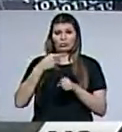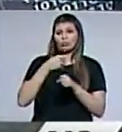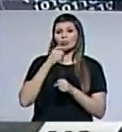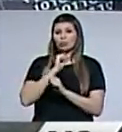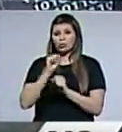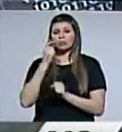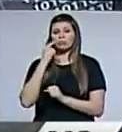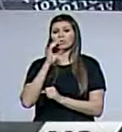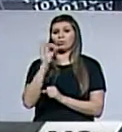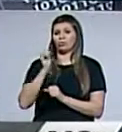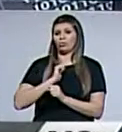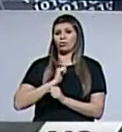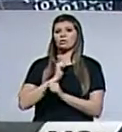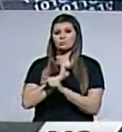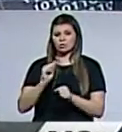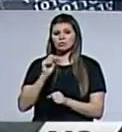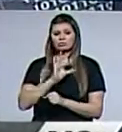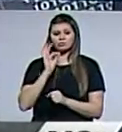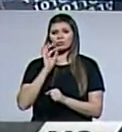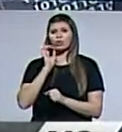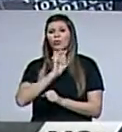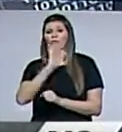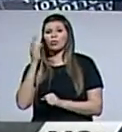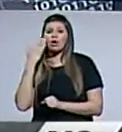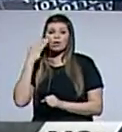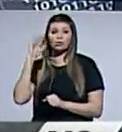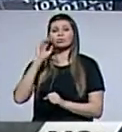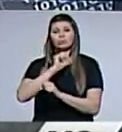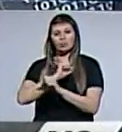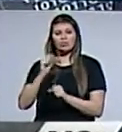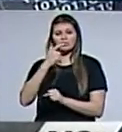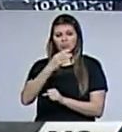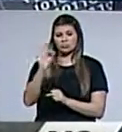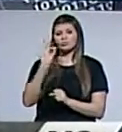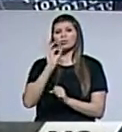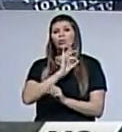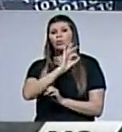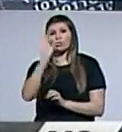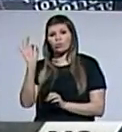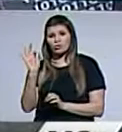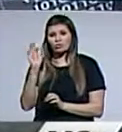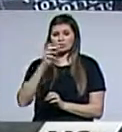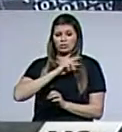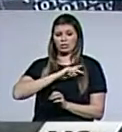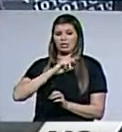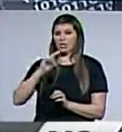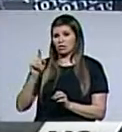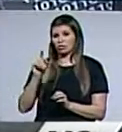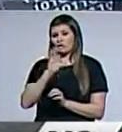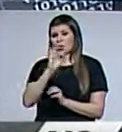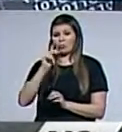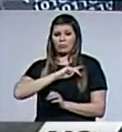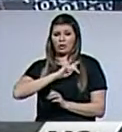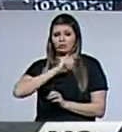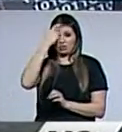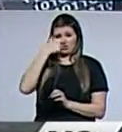se les permitirá tomar una decisión siendo ya adultos. En cuanto a su religión, que es un asunto muy personal,